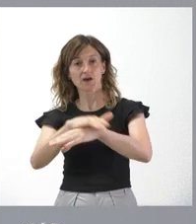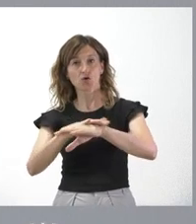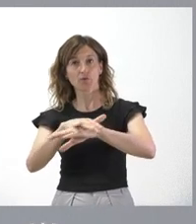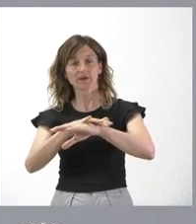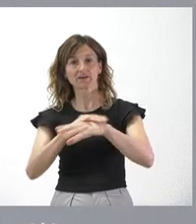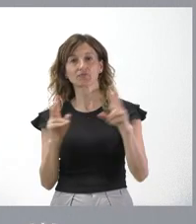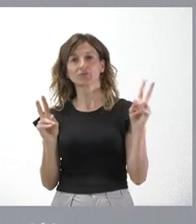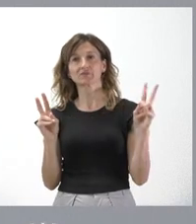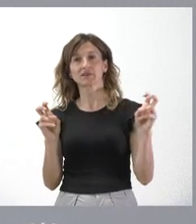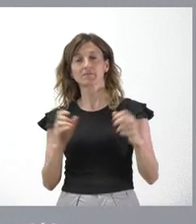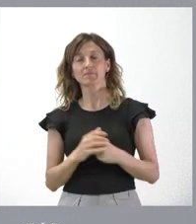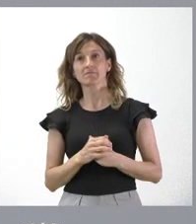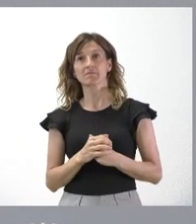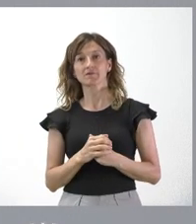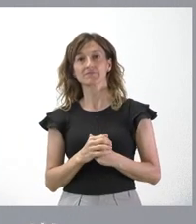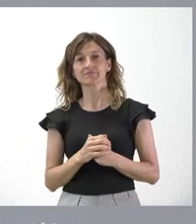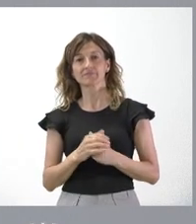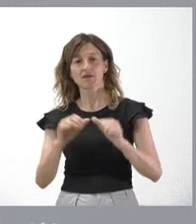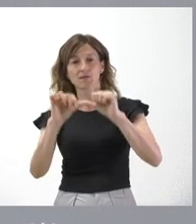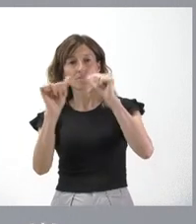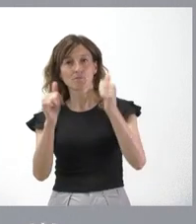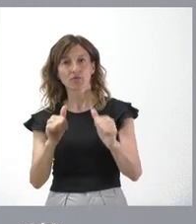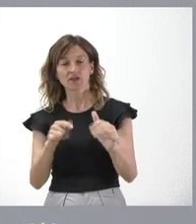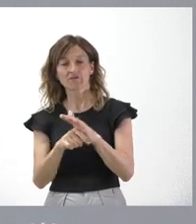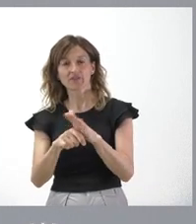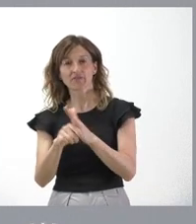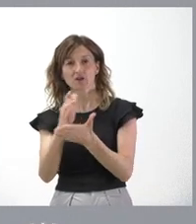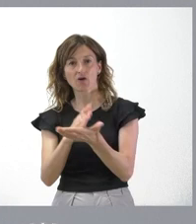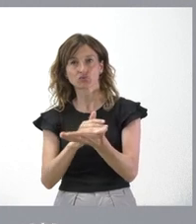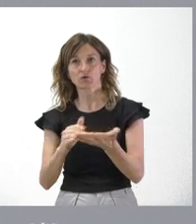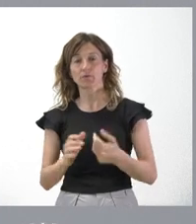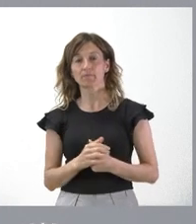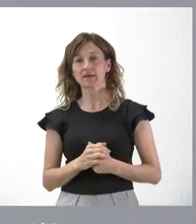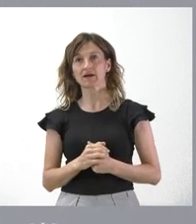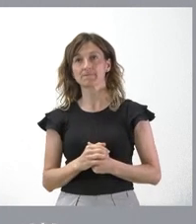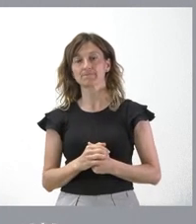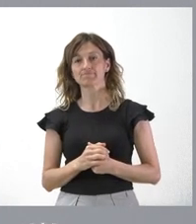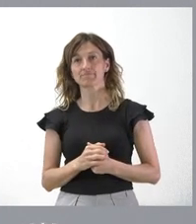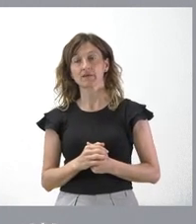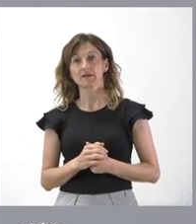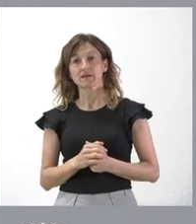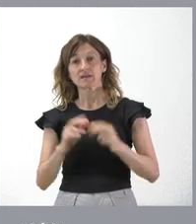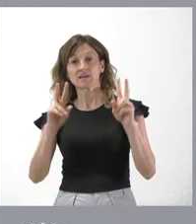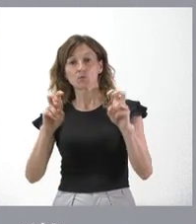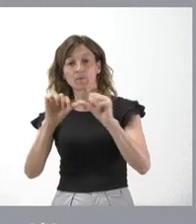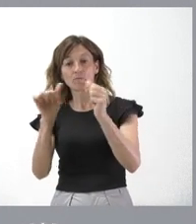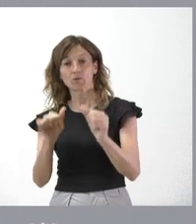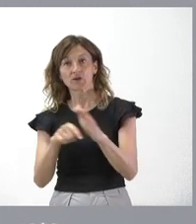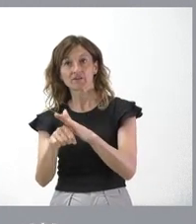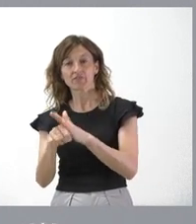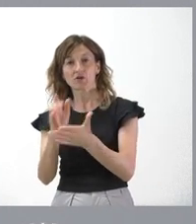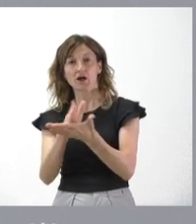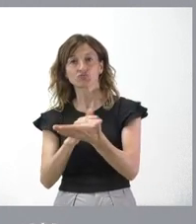torno al modelo de financiación autonómica y, por tanto, abordar la financiación autonómica y el nuevo modelo de financiación autonómica.